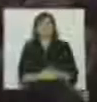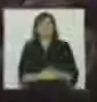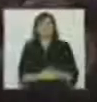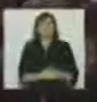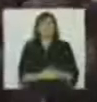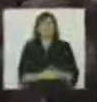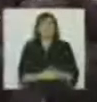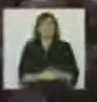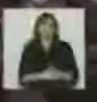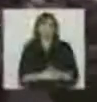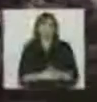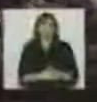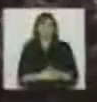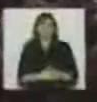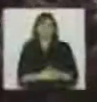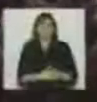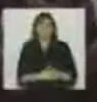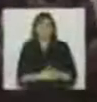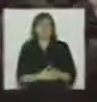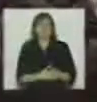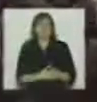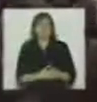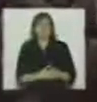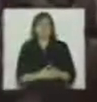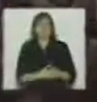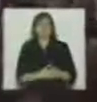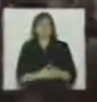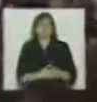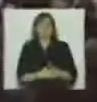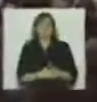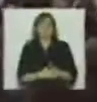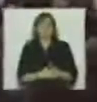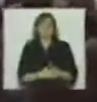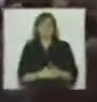¡También la televisión!